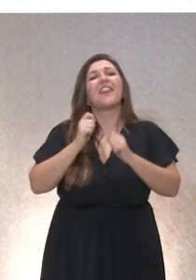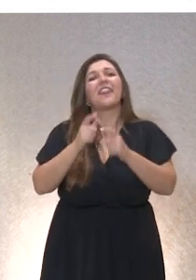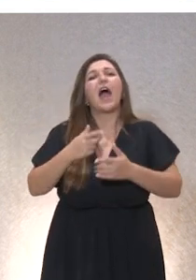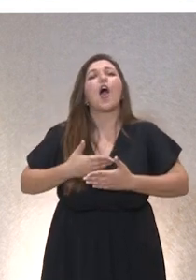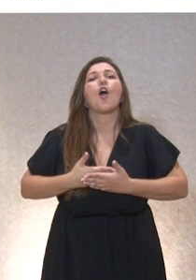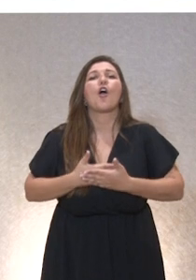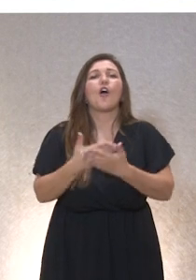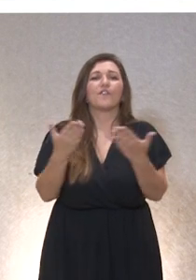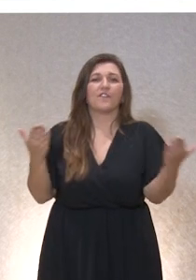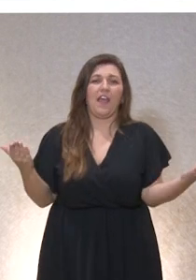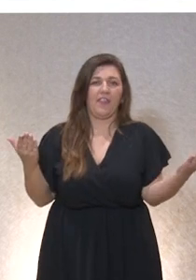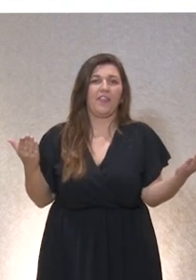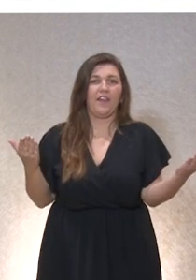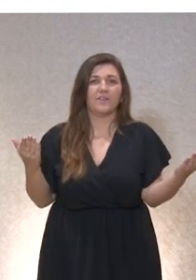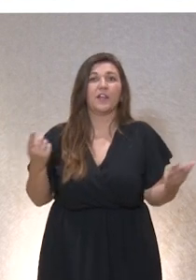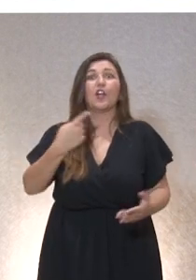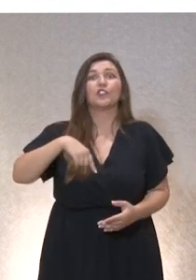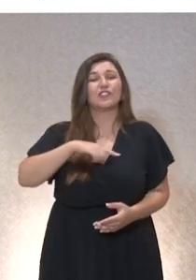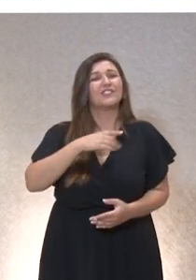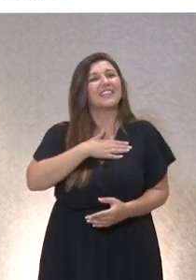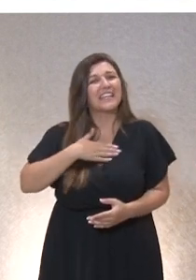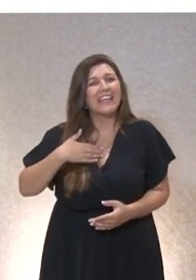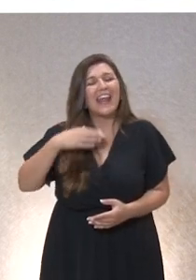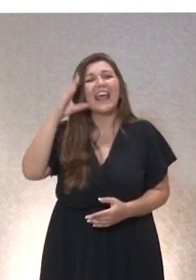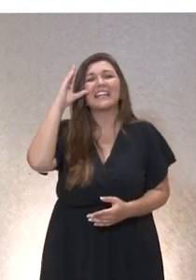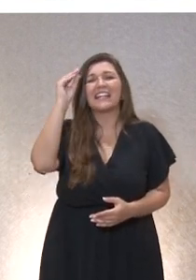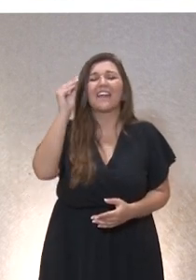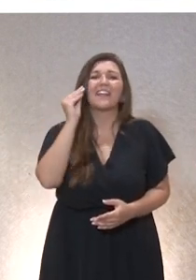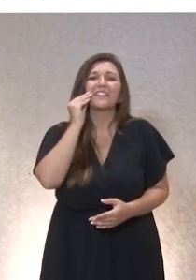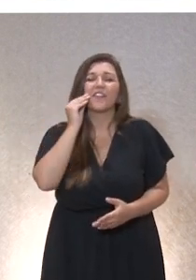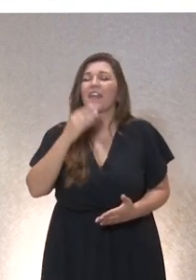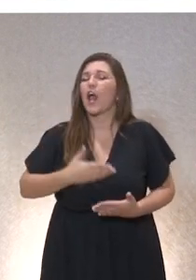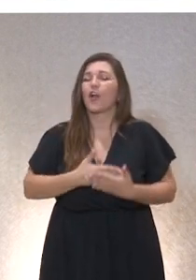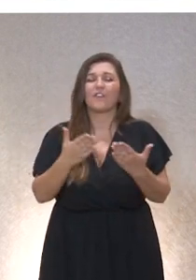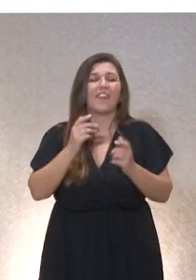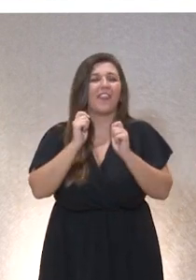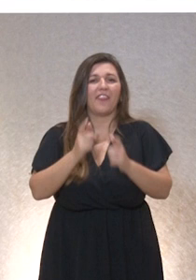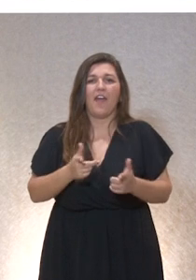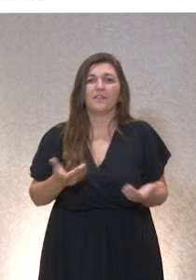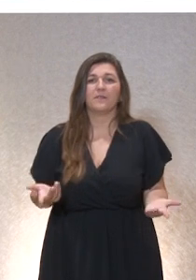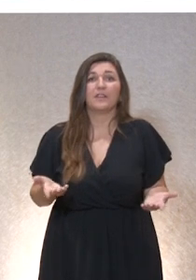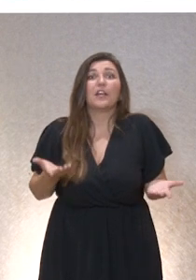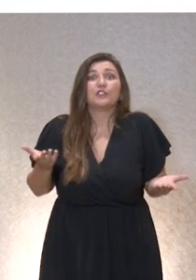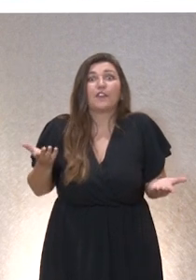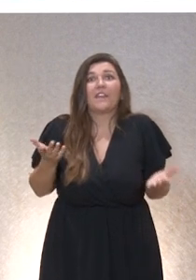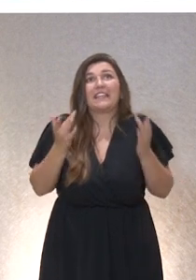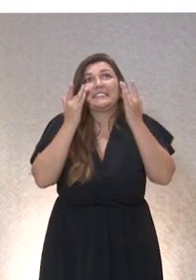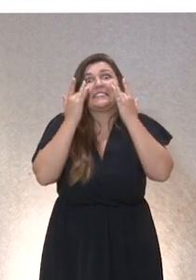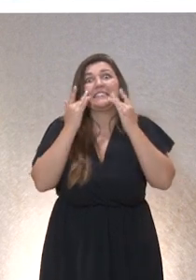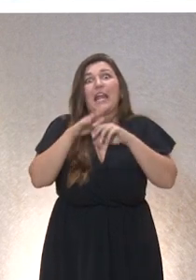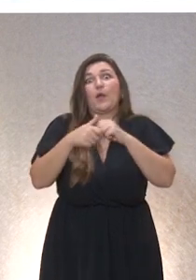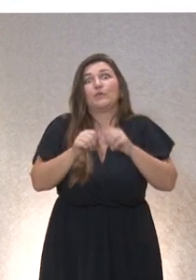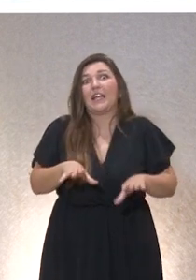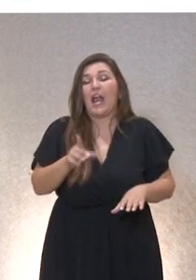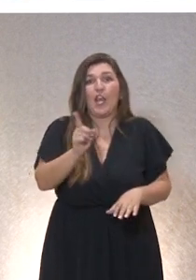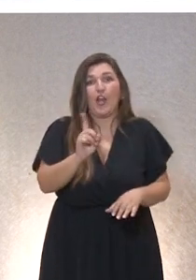la palabra. Buscamos una inteligencia artificial confiable. Por lo tanto, no es neutral a pesar de que los políticos,